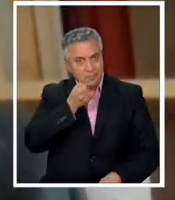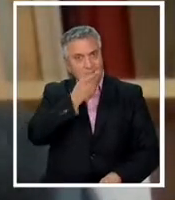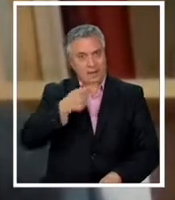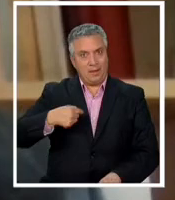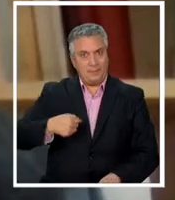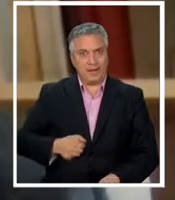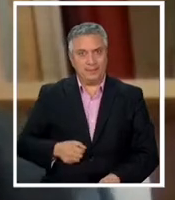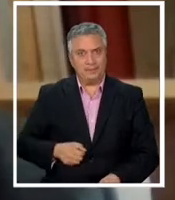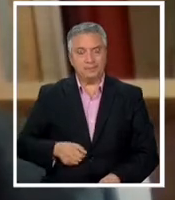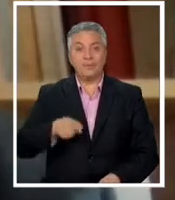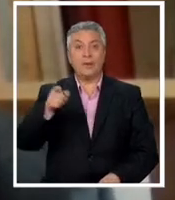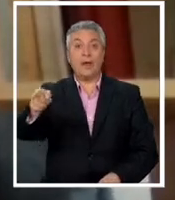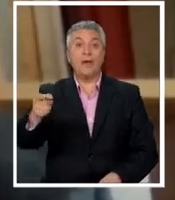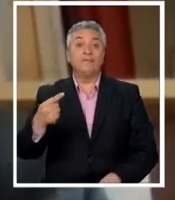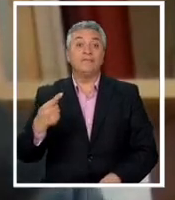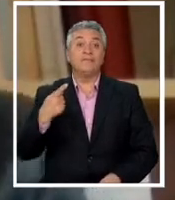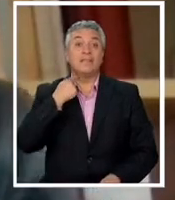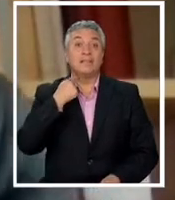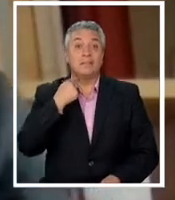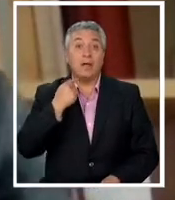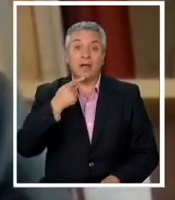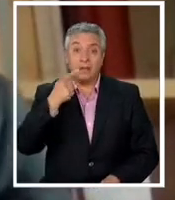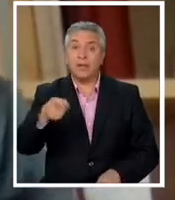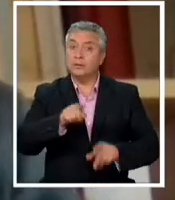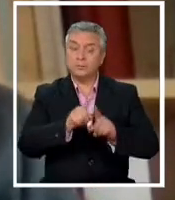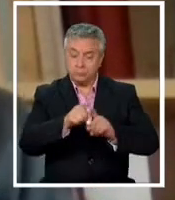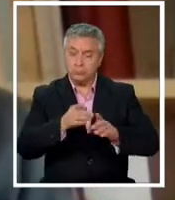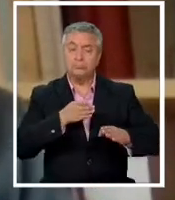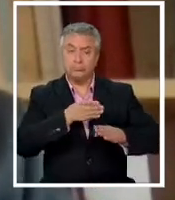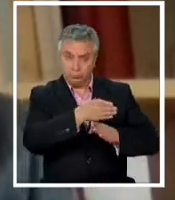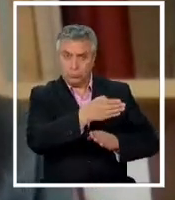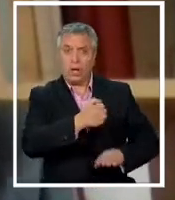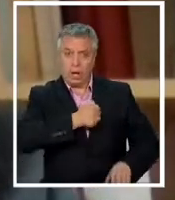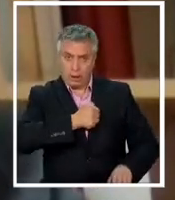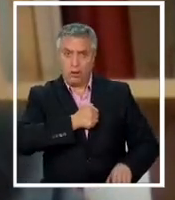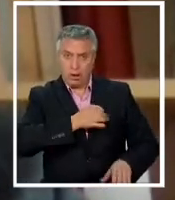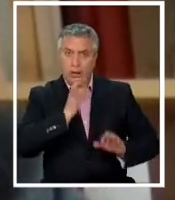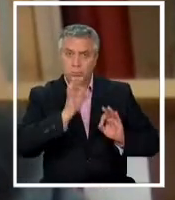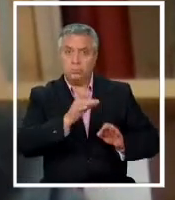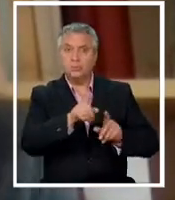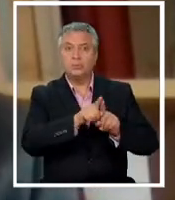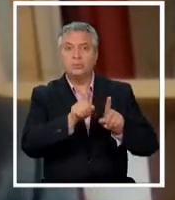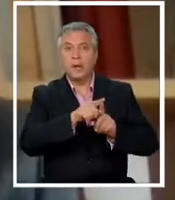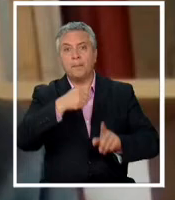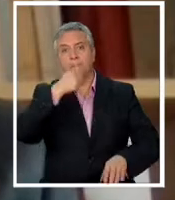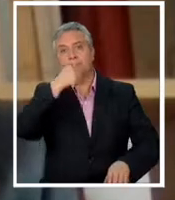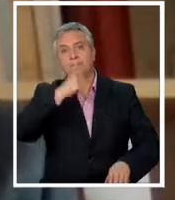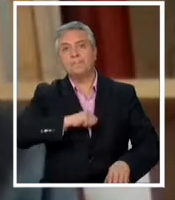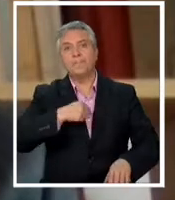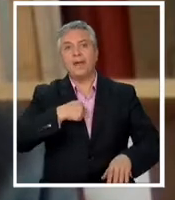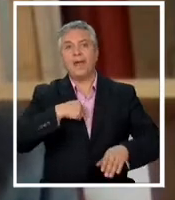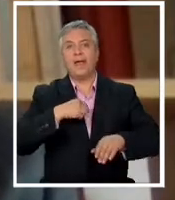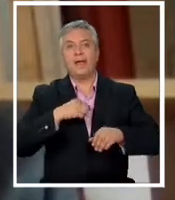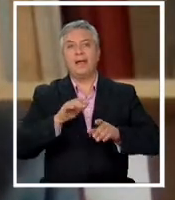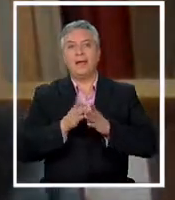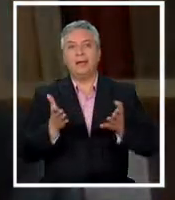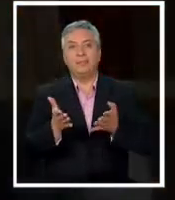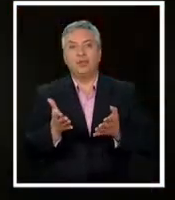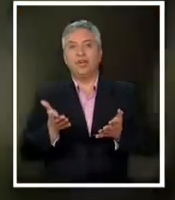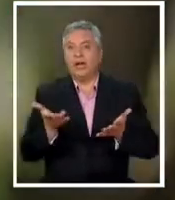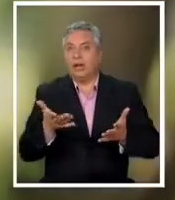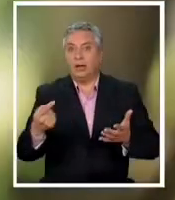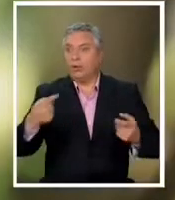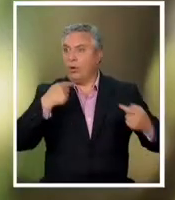asume ir por el conducto canónico porque efectivamente está la reserva de la identidad porque obviamente la revictimización es